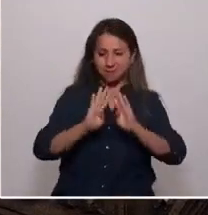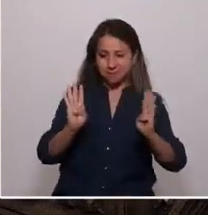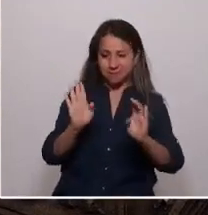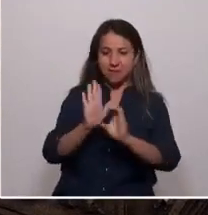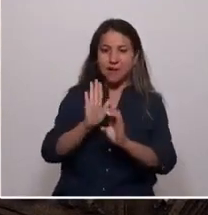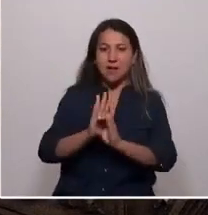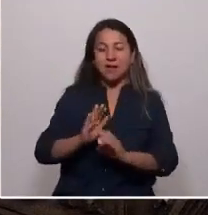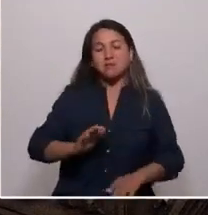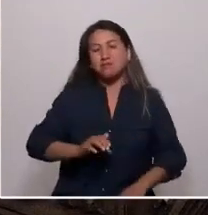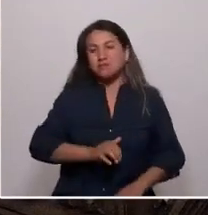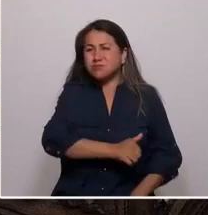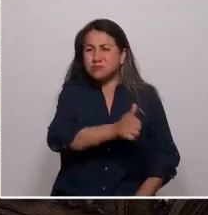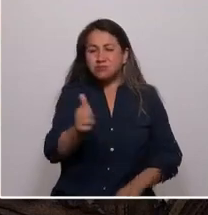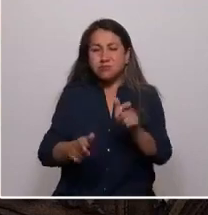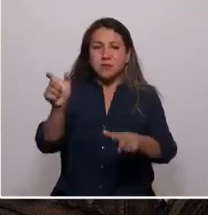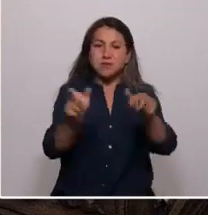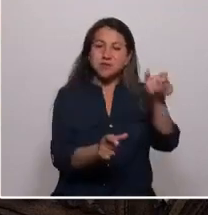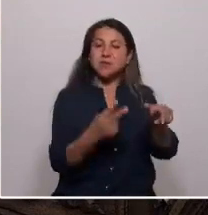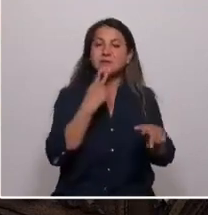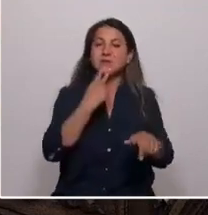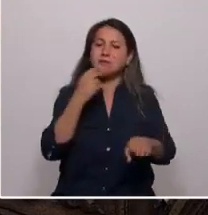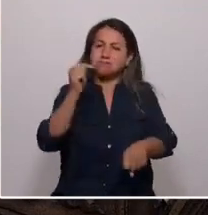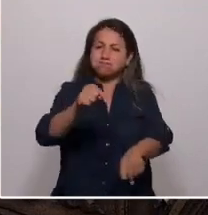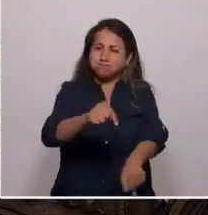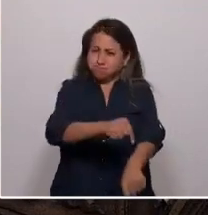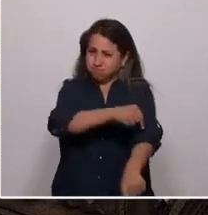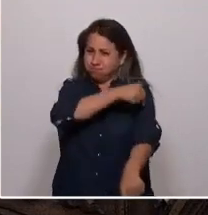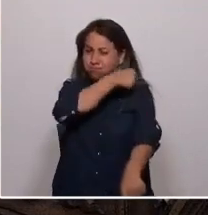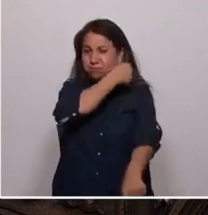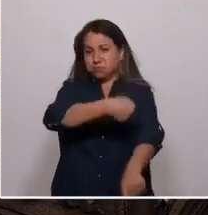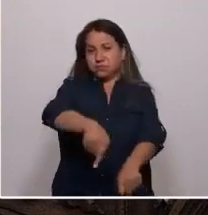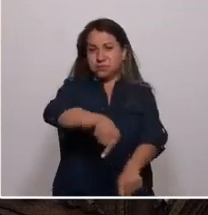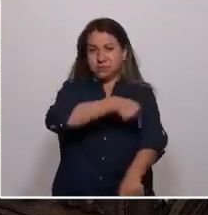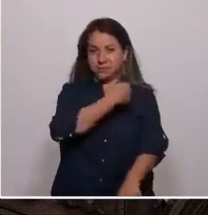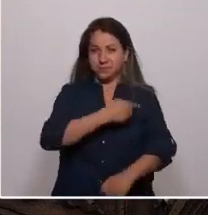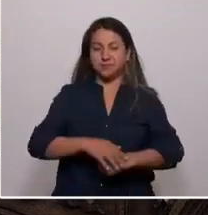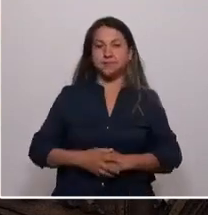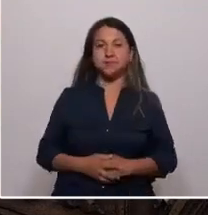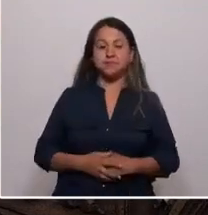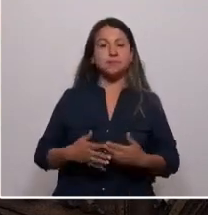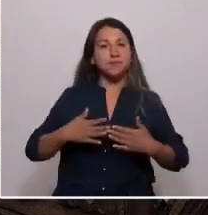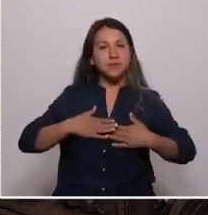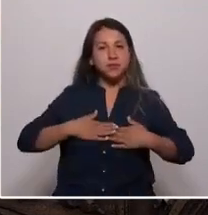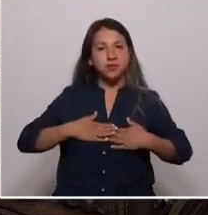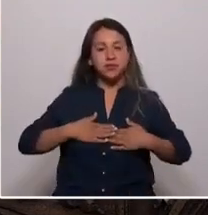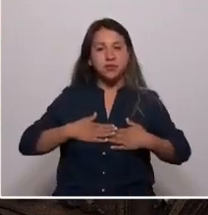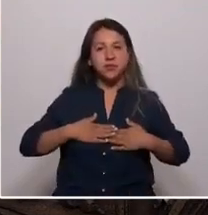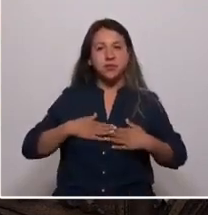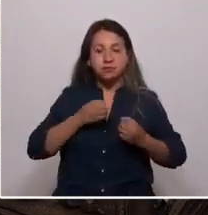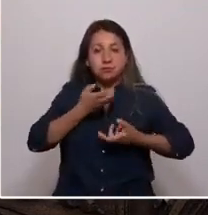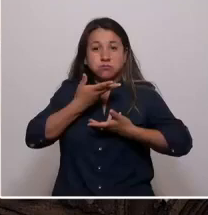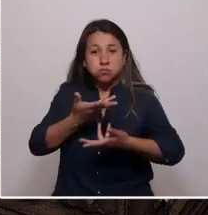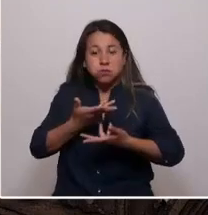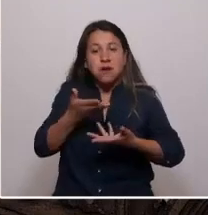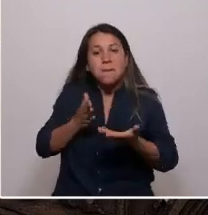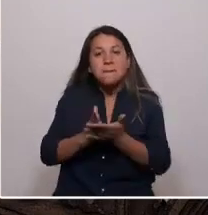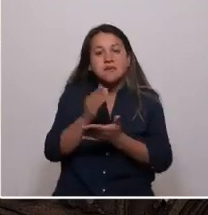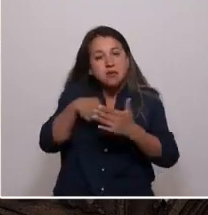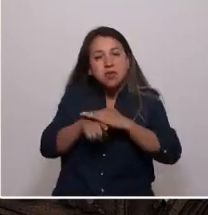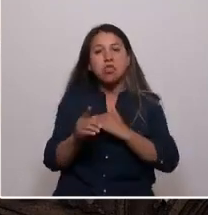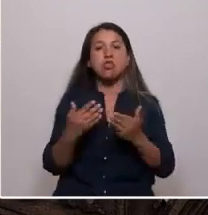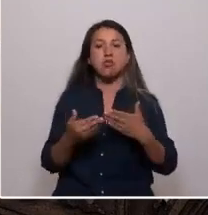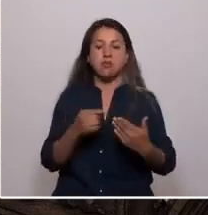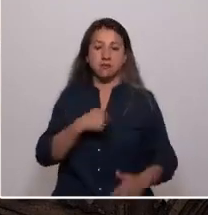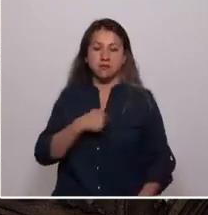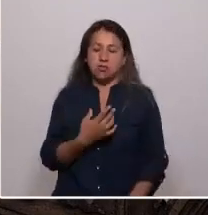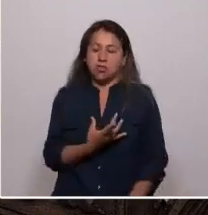personas que habitan las poblaciones, barrios y territorios de nuestro país. Hablo desde el dolor, un dolor que compartimos como país,